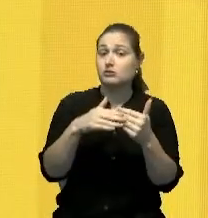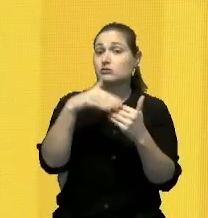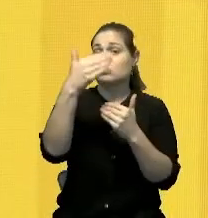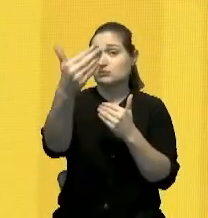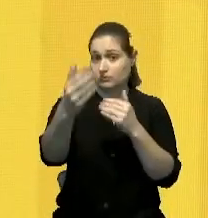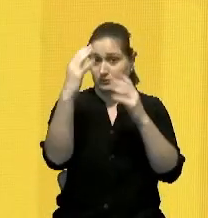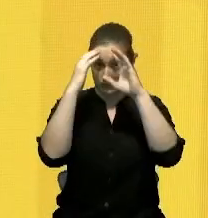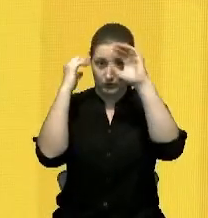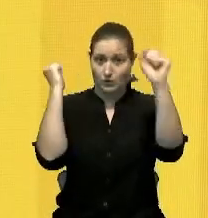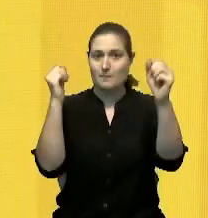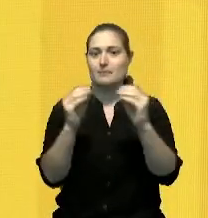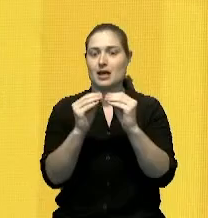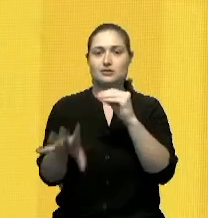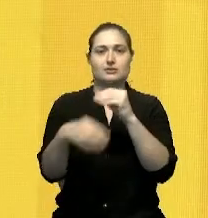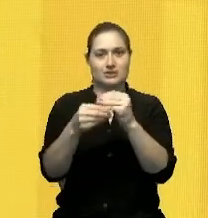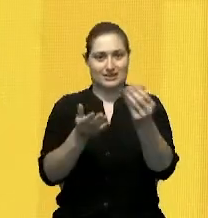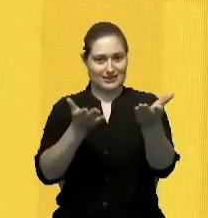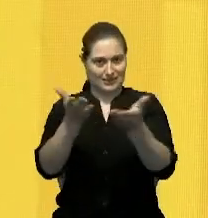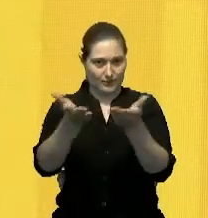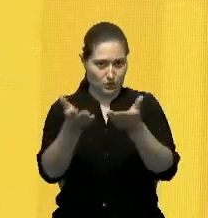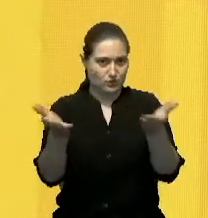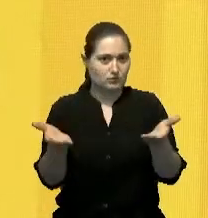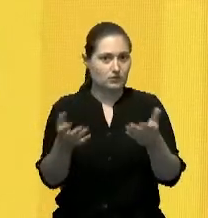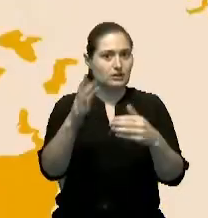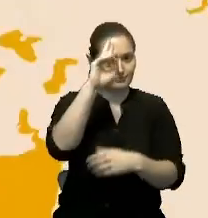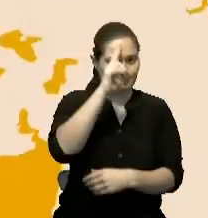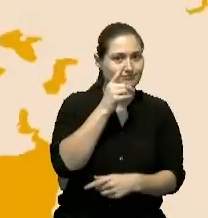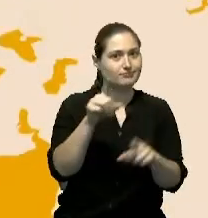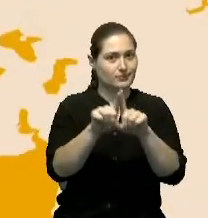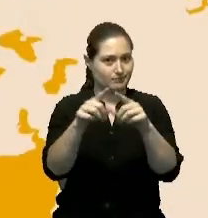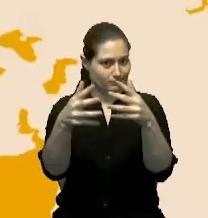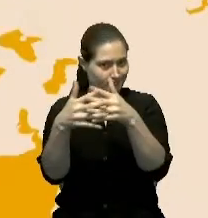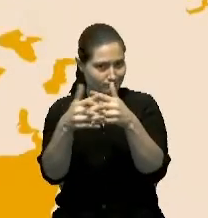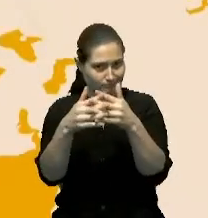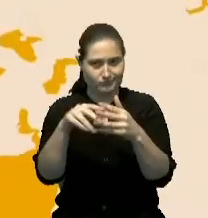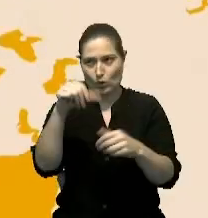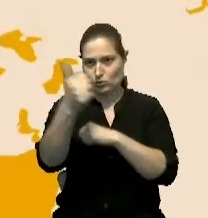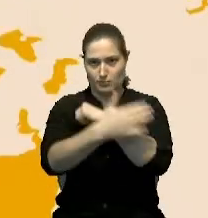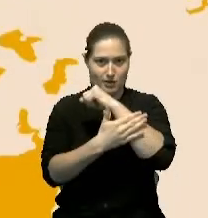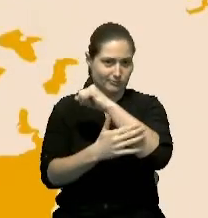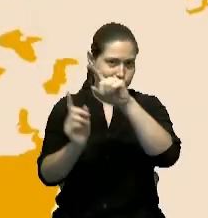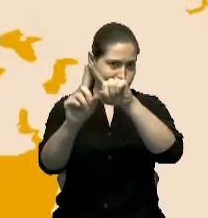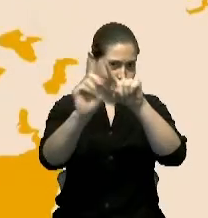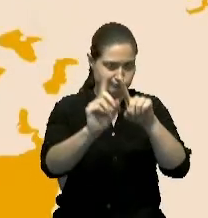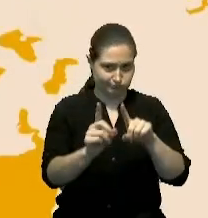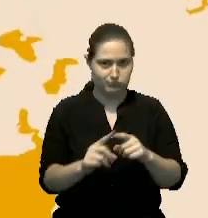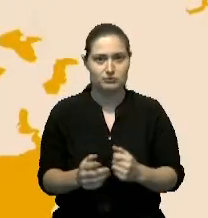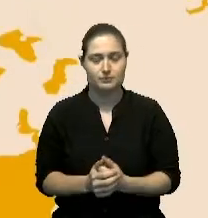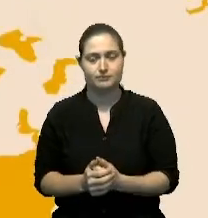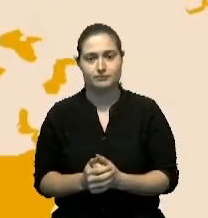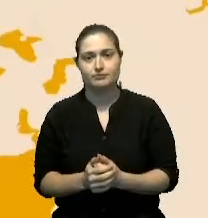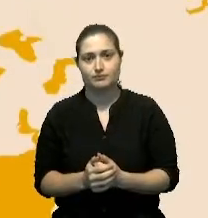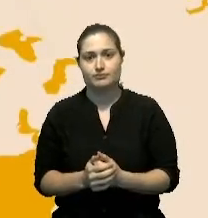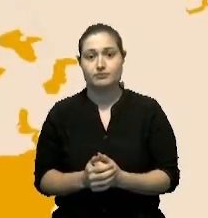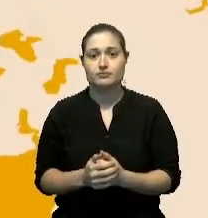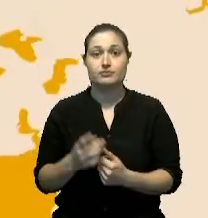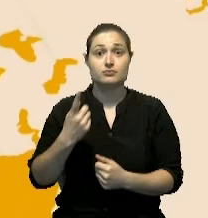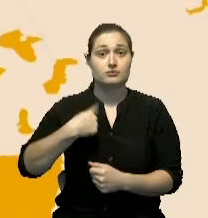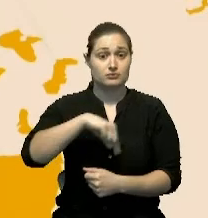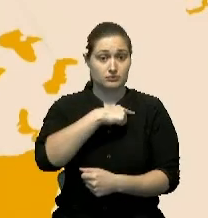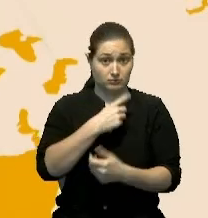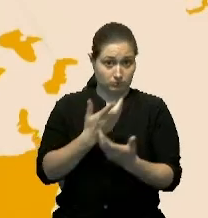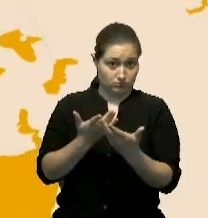más servicio a la comunidad dominicana tanto aquí en Estados Unidos como en otros lugares. Hemos aplicado para consular para